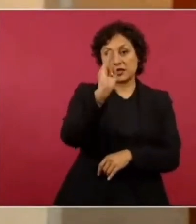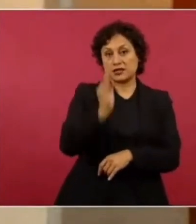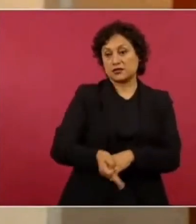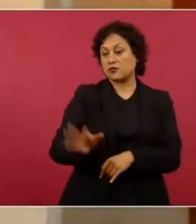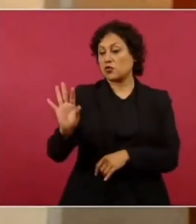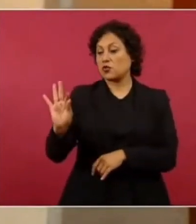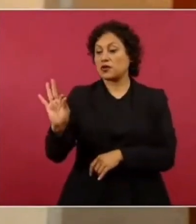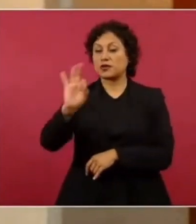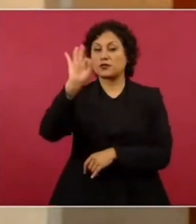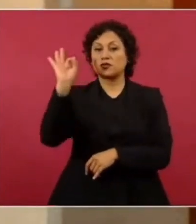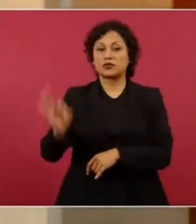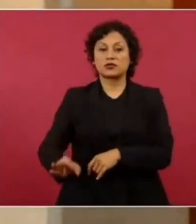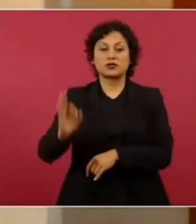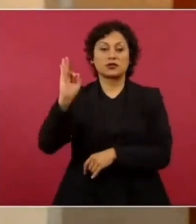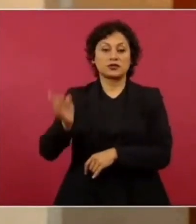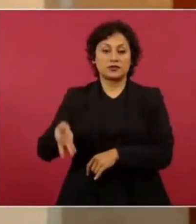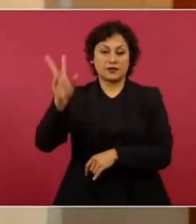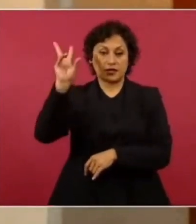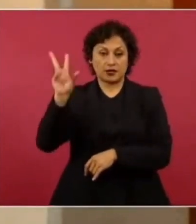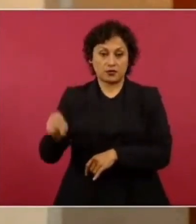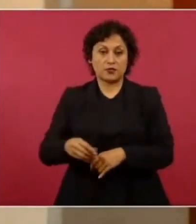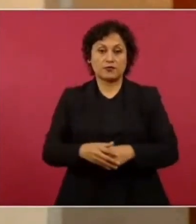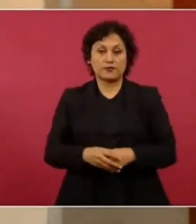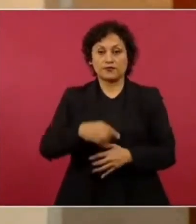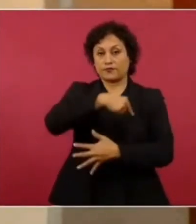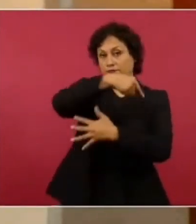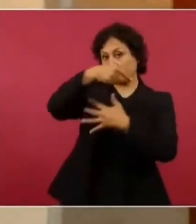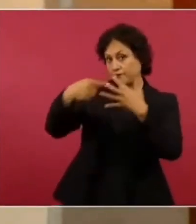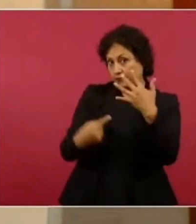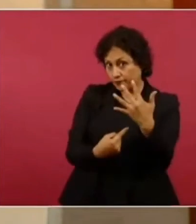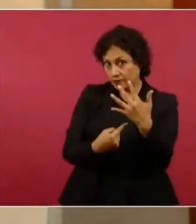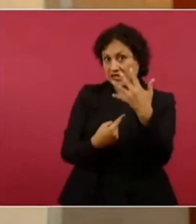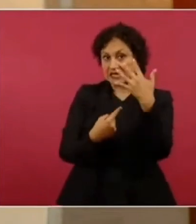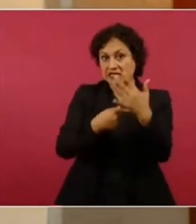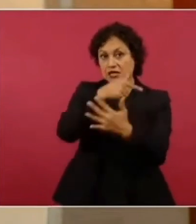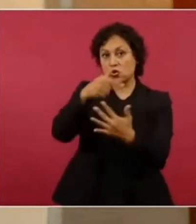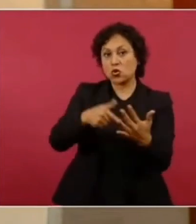un 40% de desaprobación estos son los 5 mandatarios que están